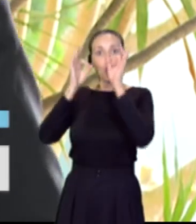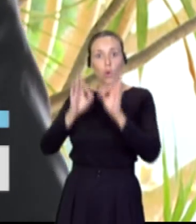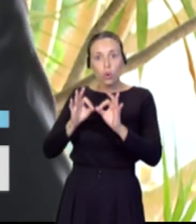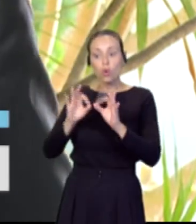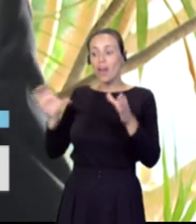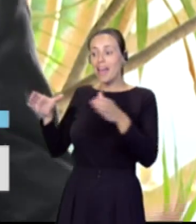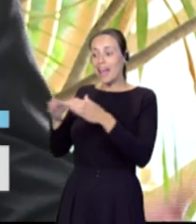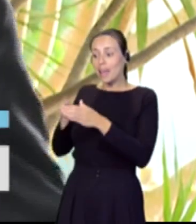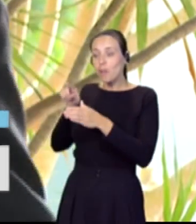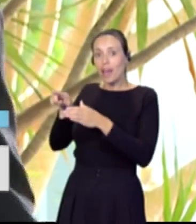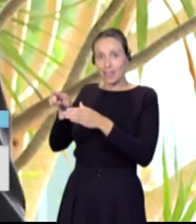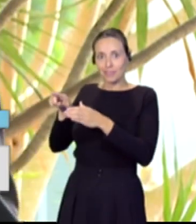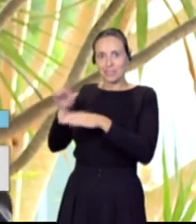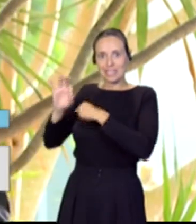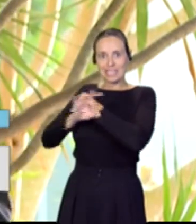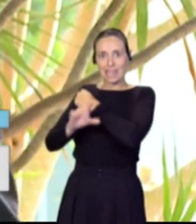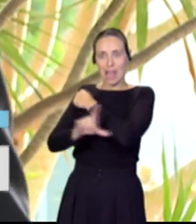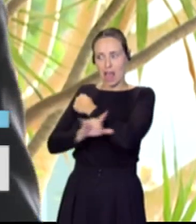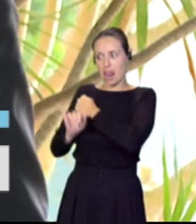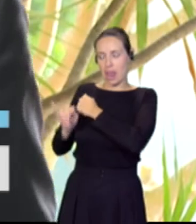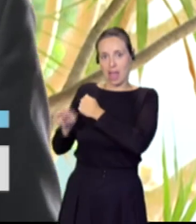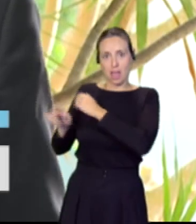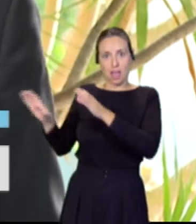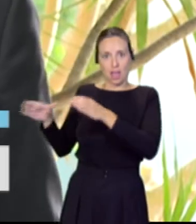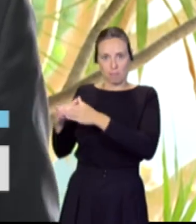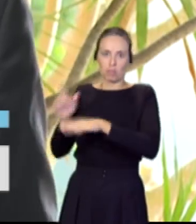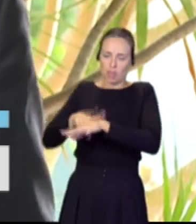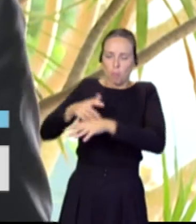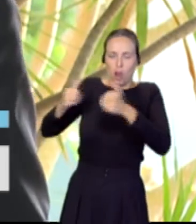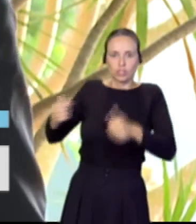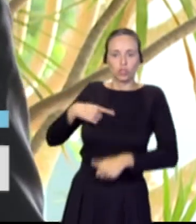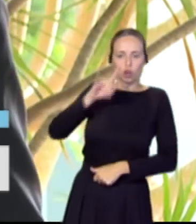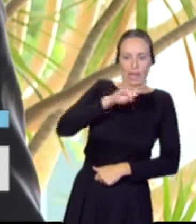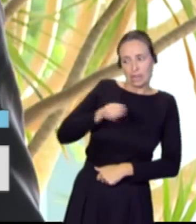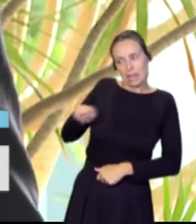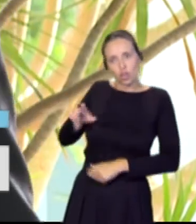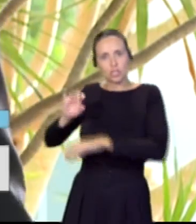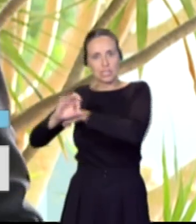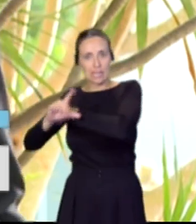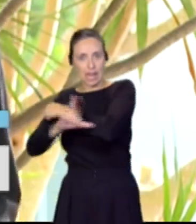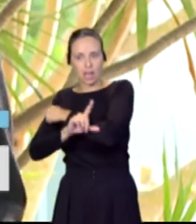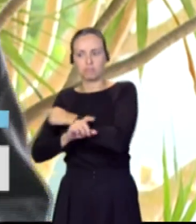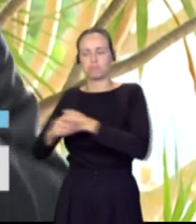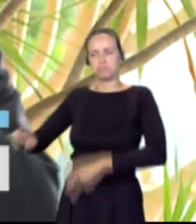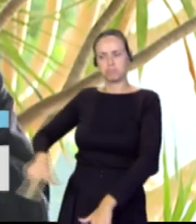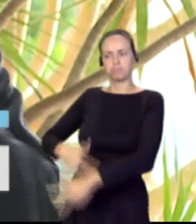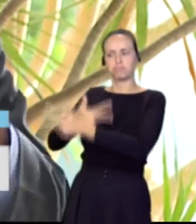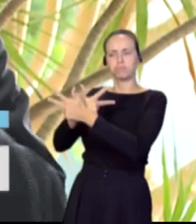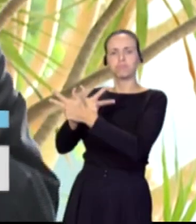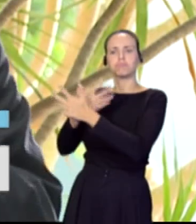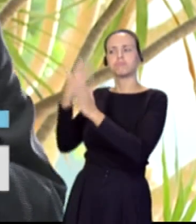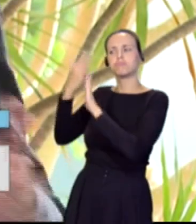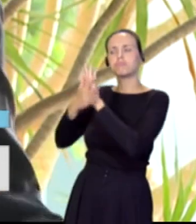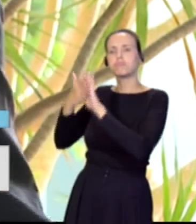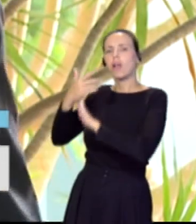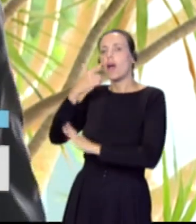en Senegal, en paralelo con mi visita en Canarias, para coordinar la cooperación de las dos